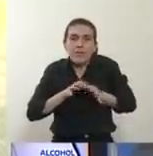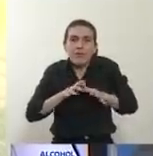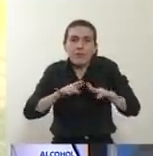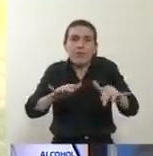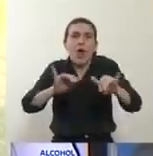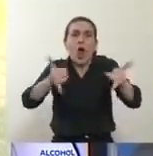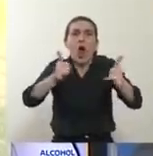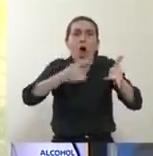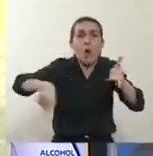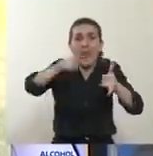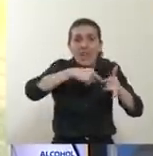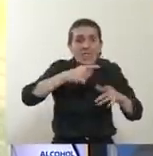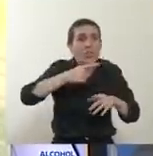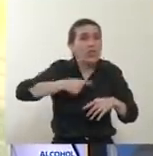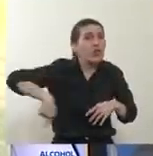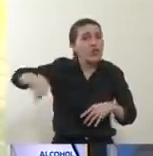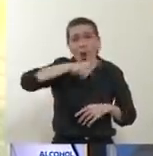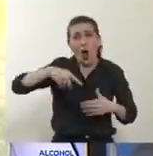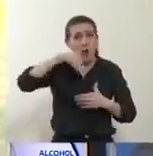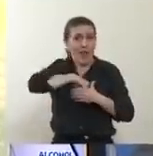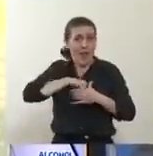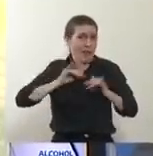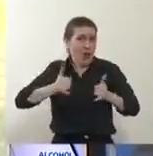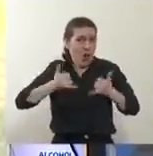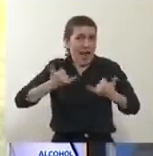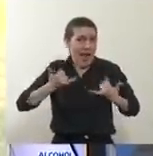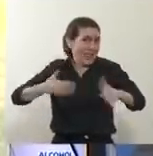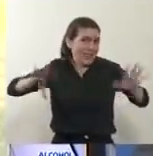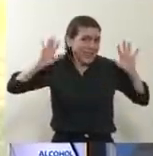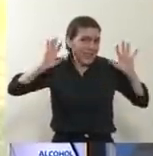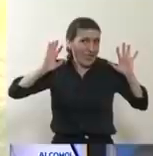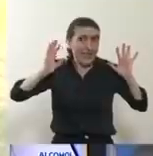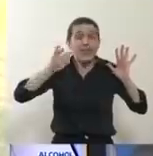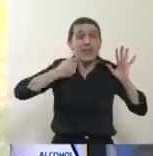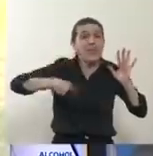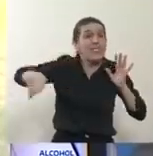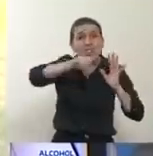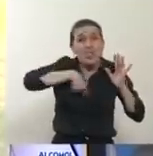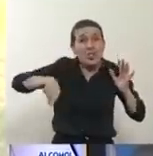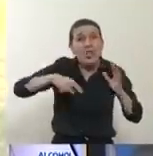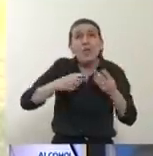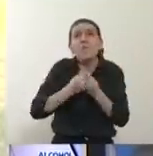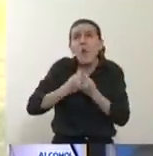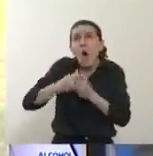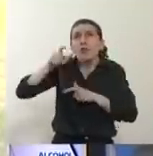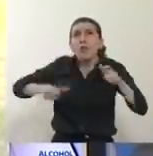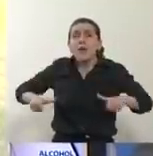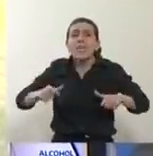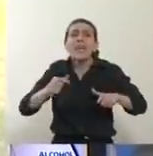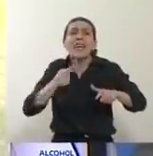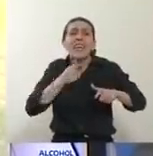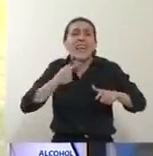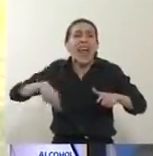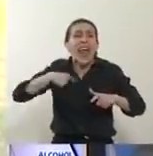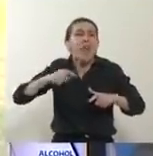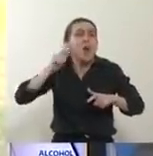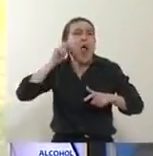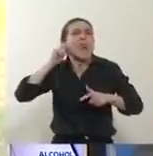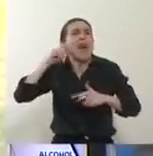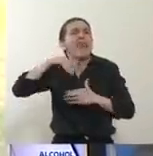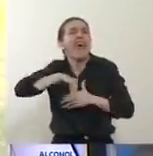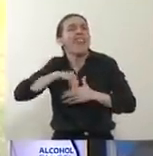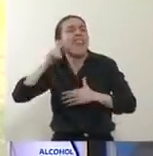Todos fuimos jóvenes. Y todavía muchos queremos seguir manteniendo el alma joven.